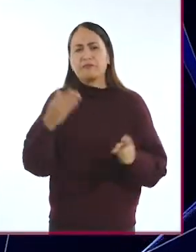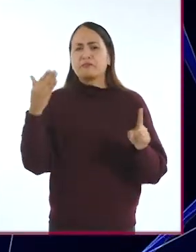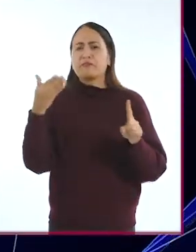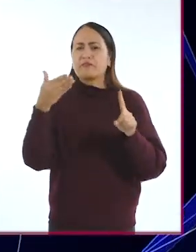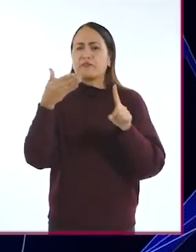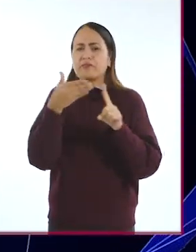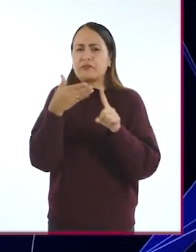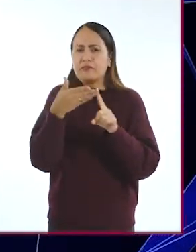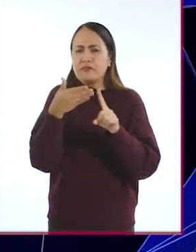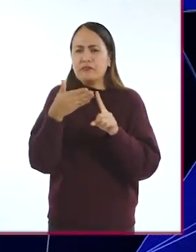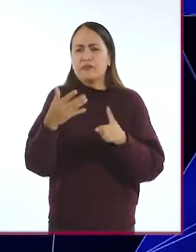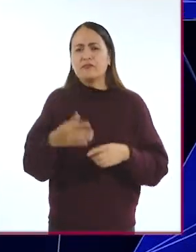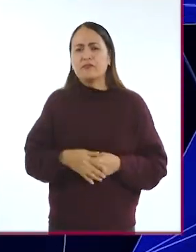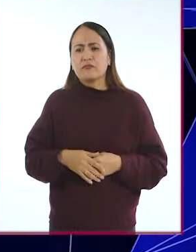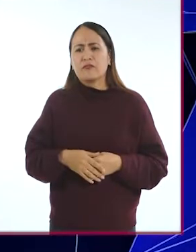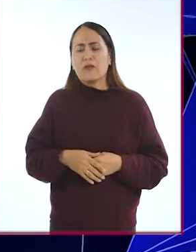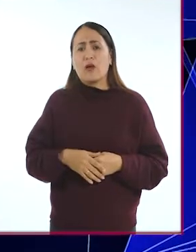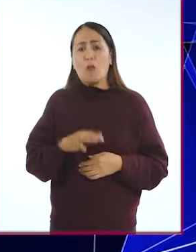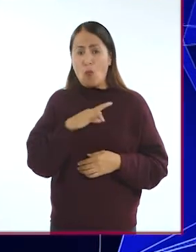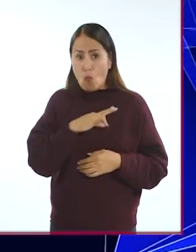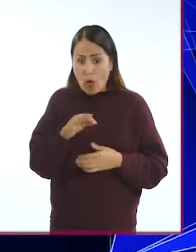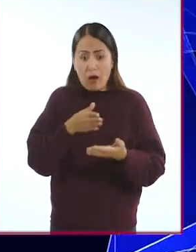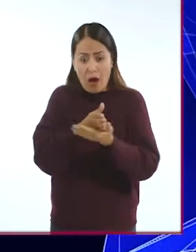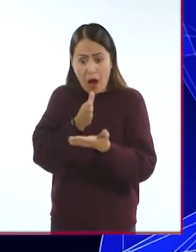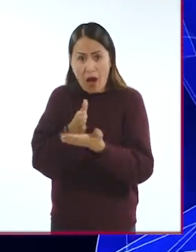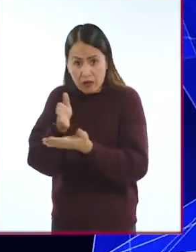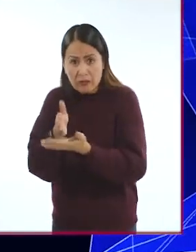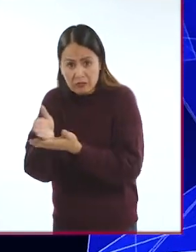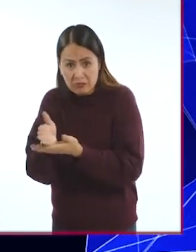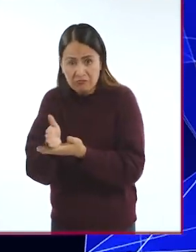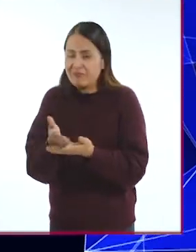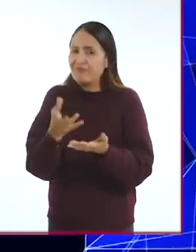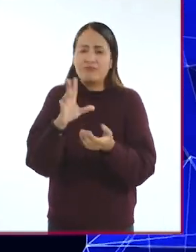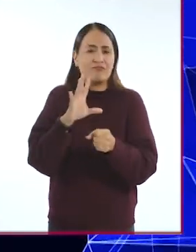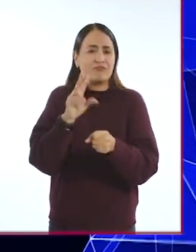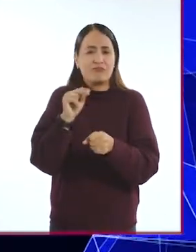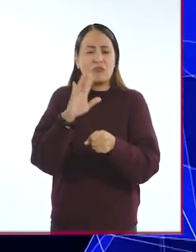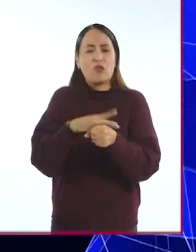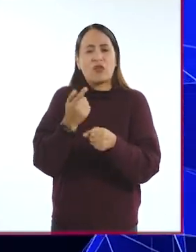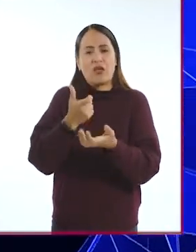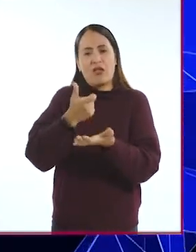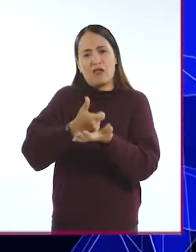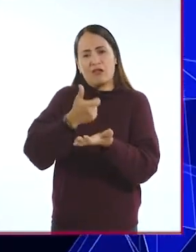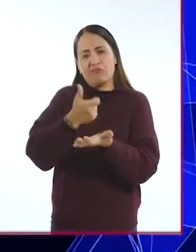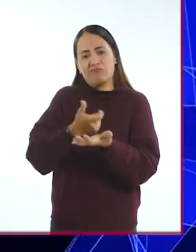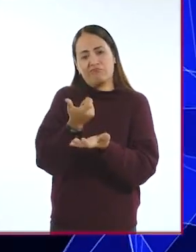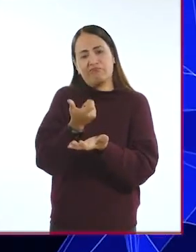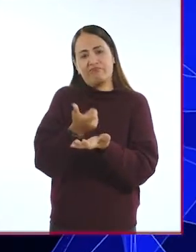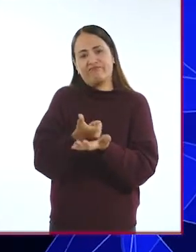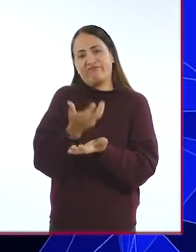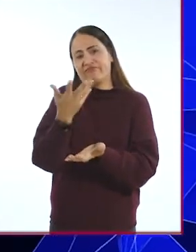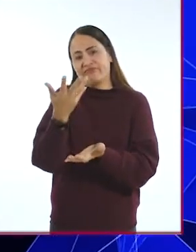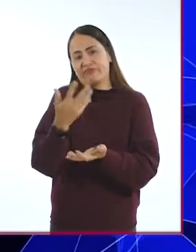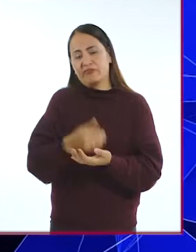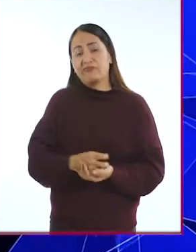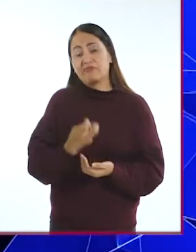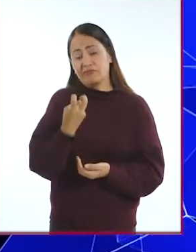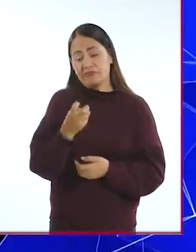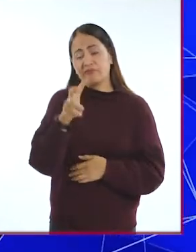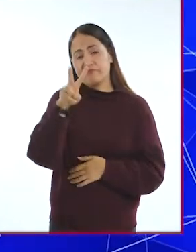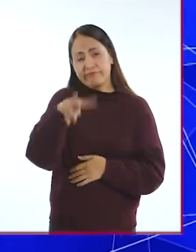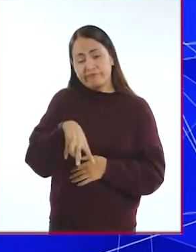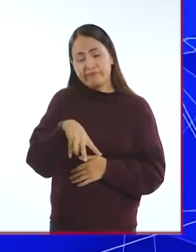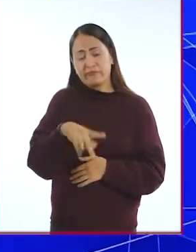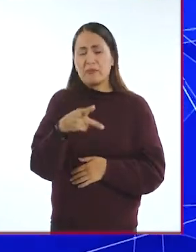es de que no todo es accesible por la cuestión de precios. Esa es la realidad. Sin